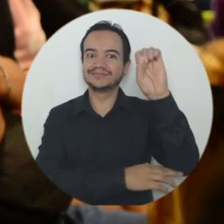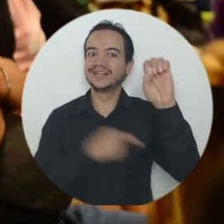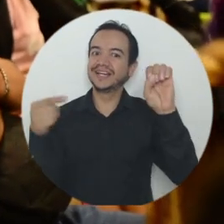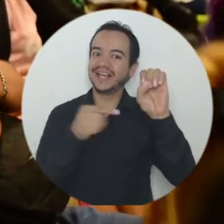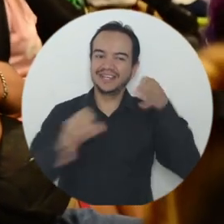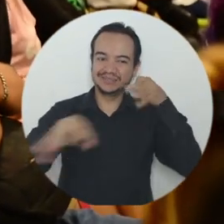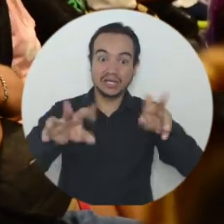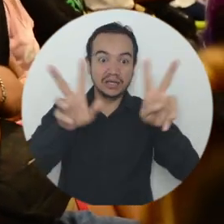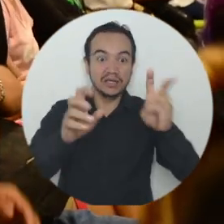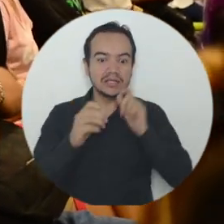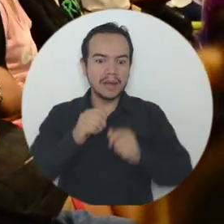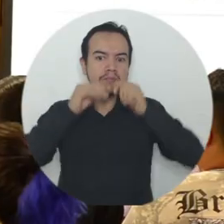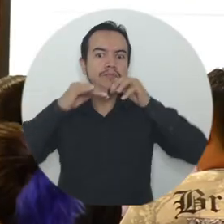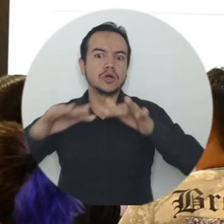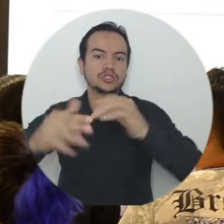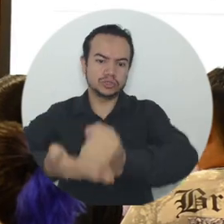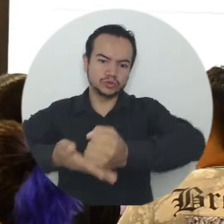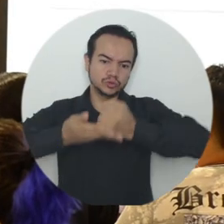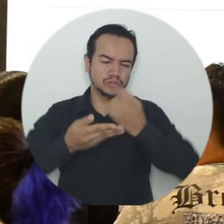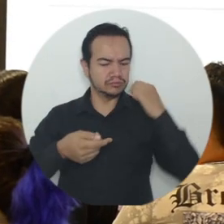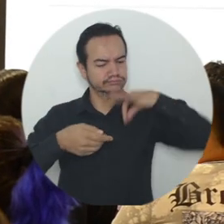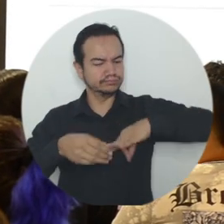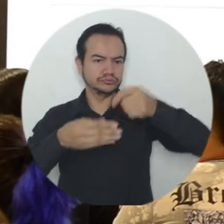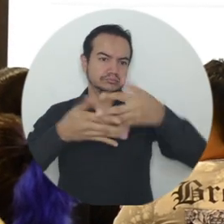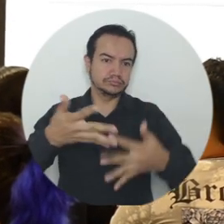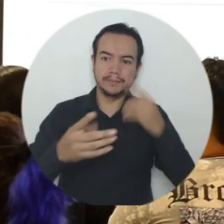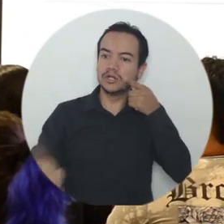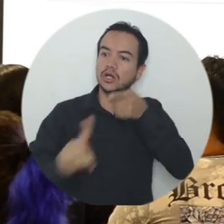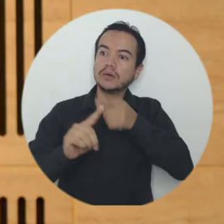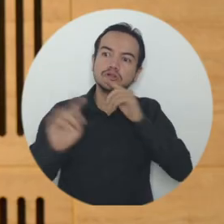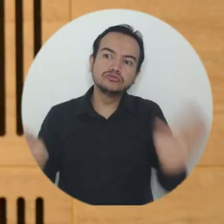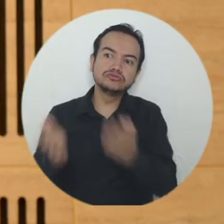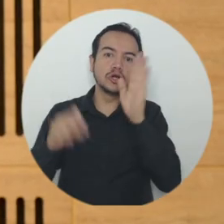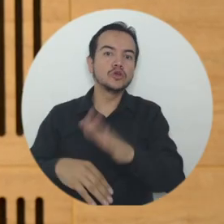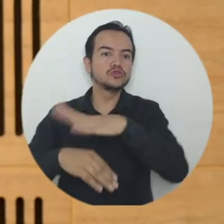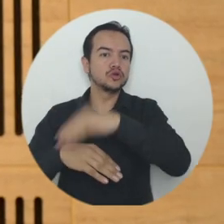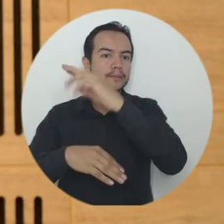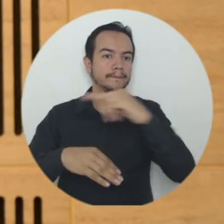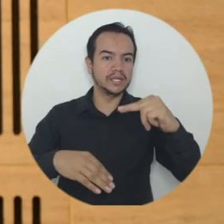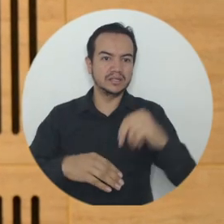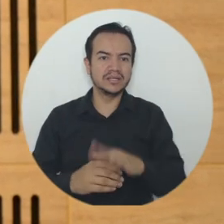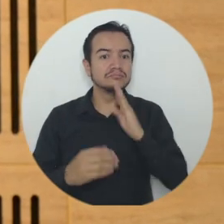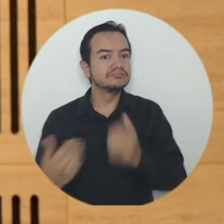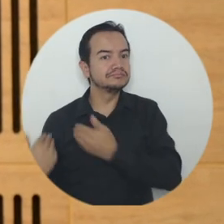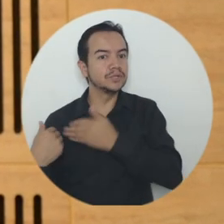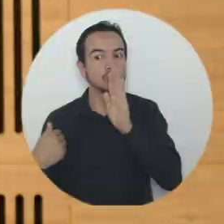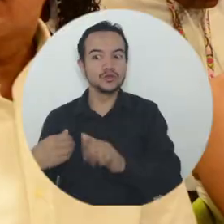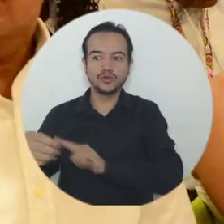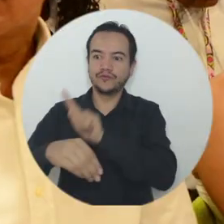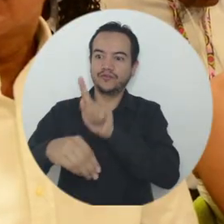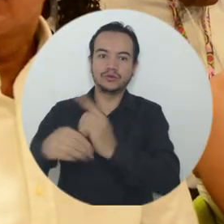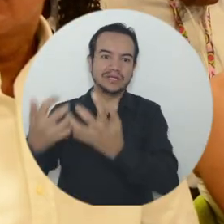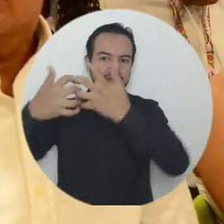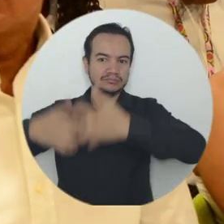Oportunidades del Océano y sus Recursos de cara a las apuestas productivas del Departamento del Magdalena, evento organizado por la Facultad